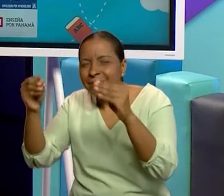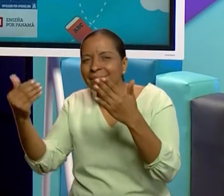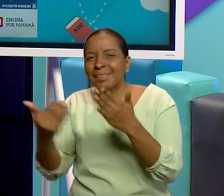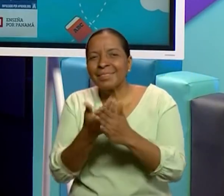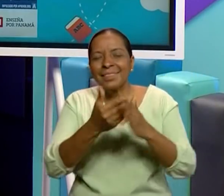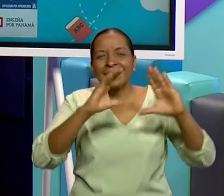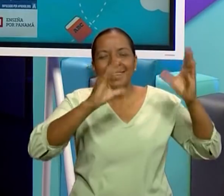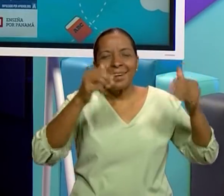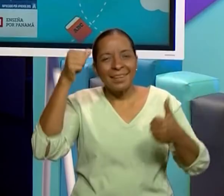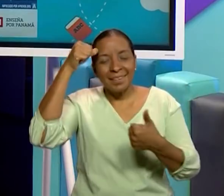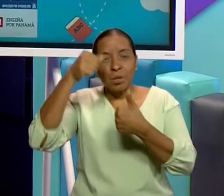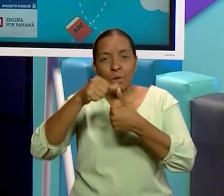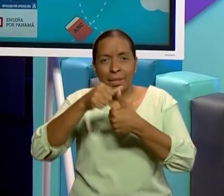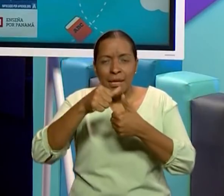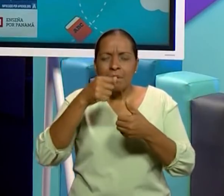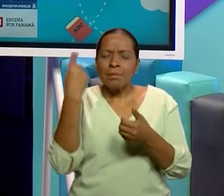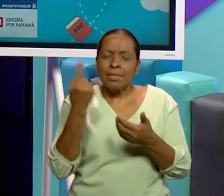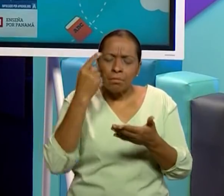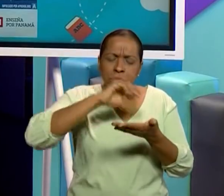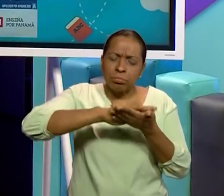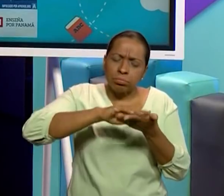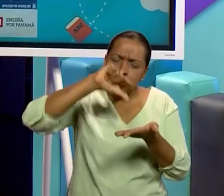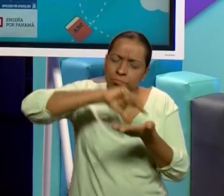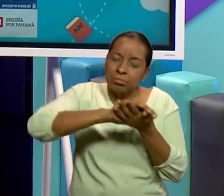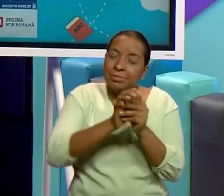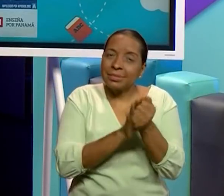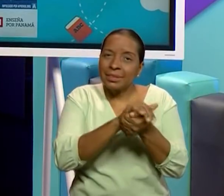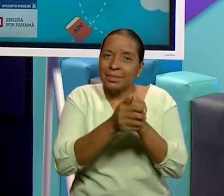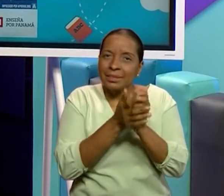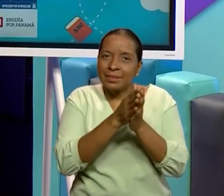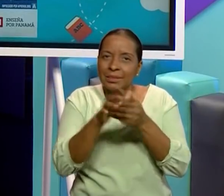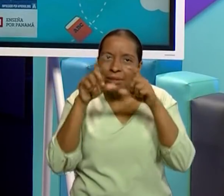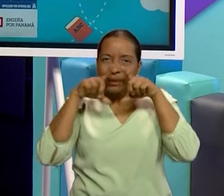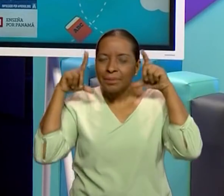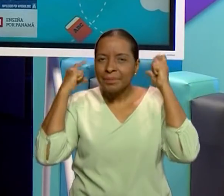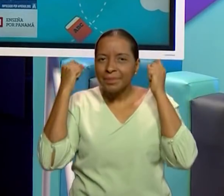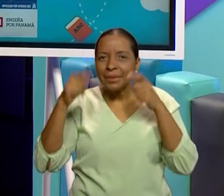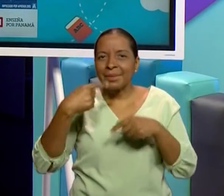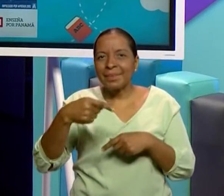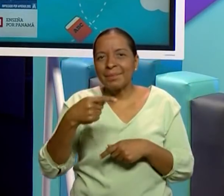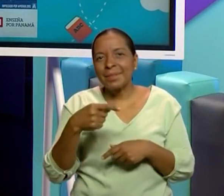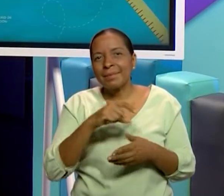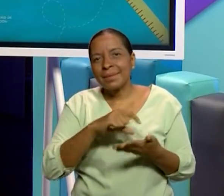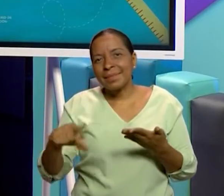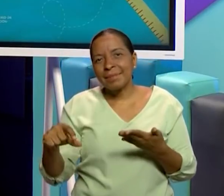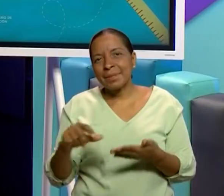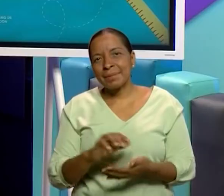clase. Recuerda lavarte las manos constantemente. Nos vemos la próxima semana. Chao.